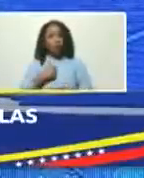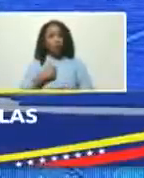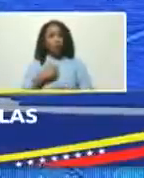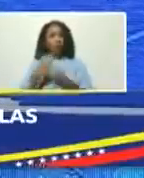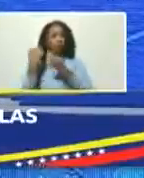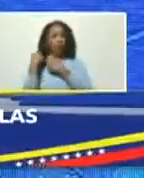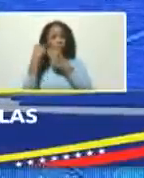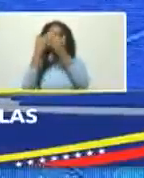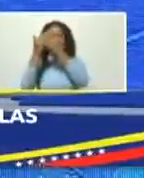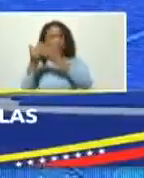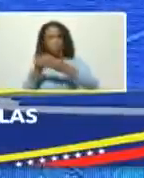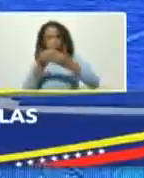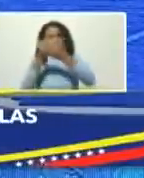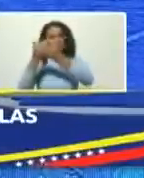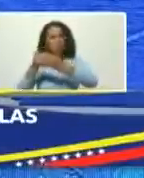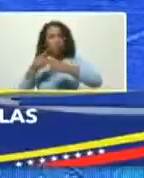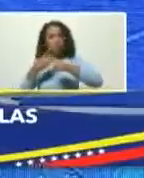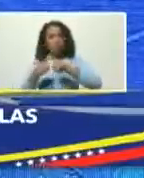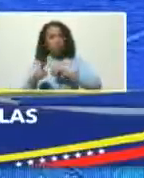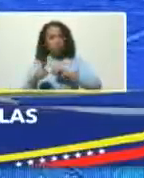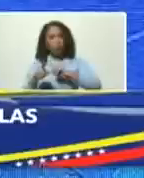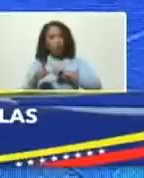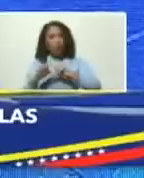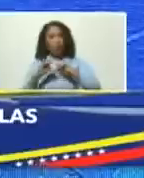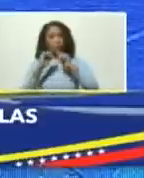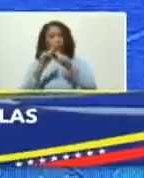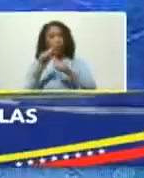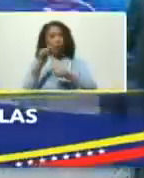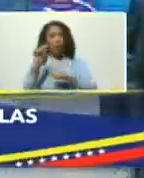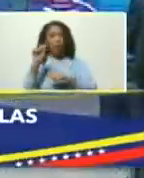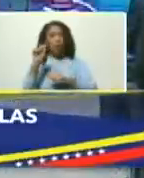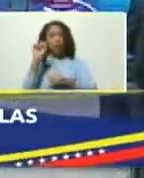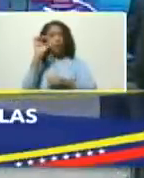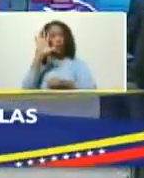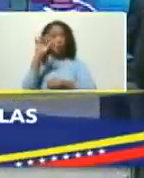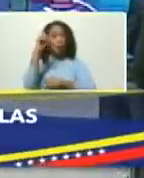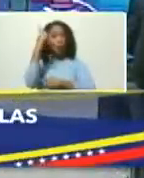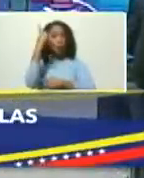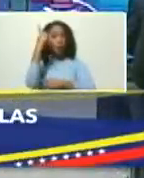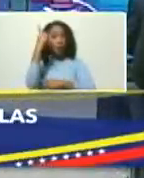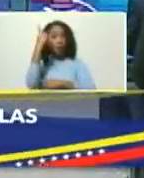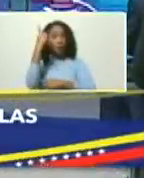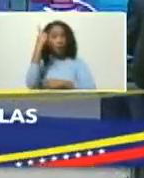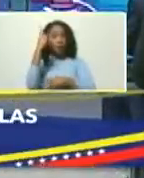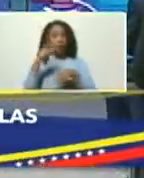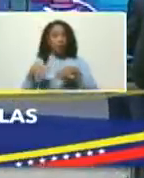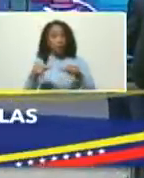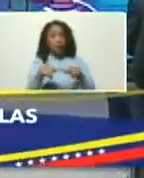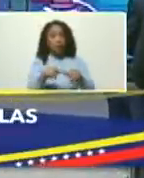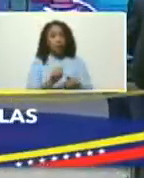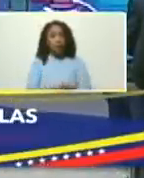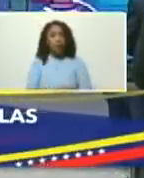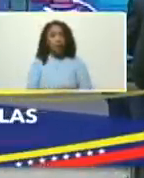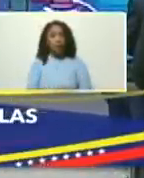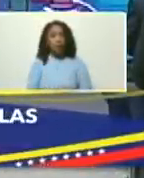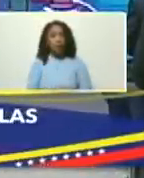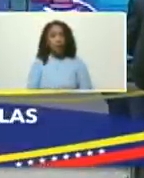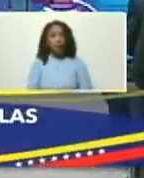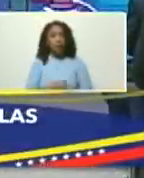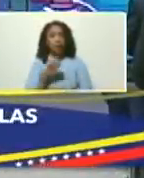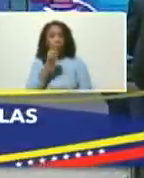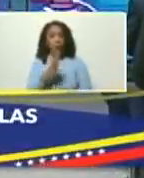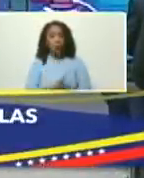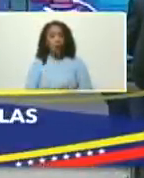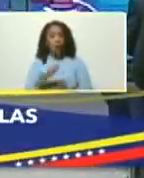estudiar pero el arranque ha sido estas cinco primeras zonas ¿verdad? bueno